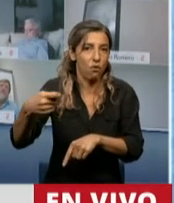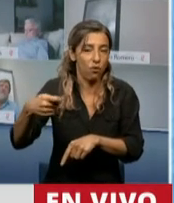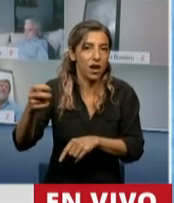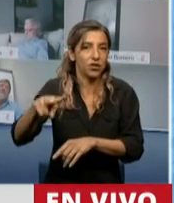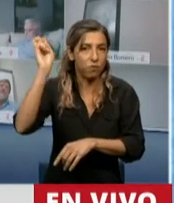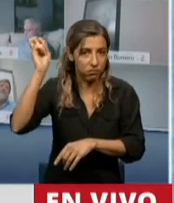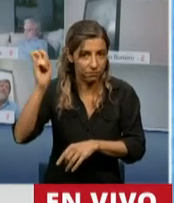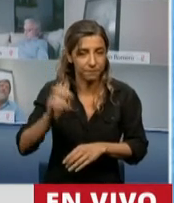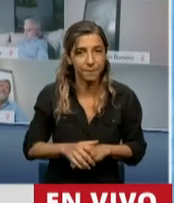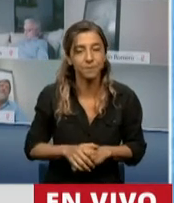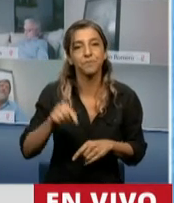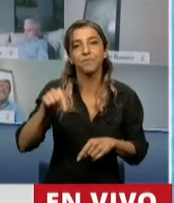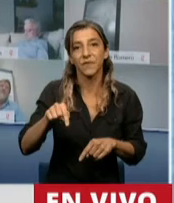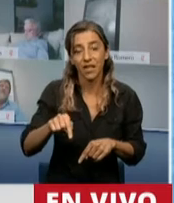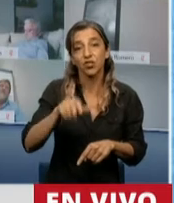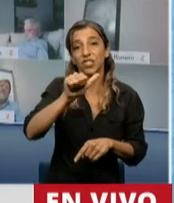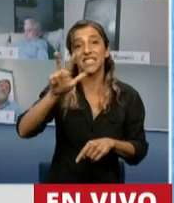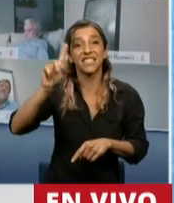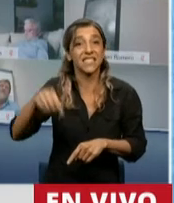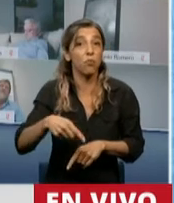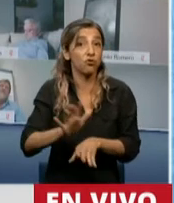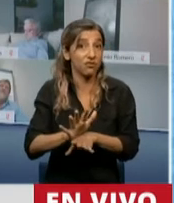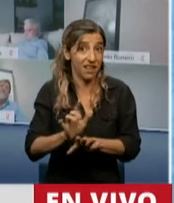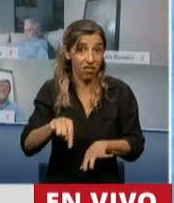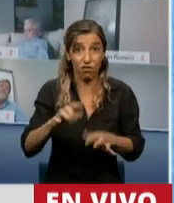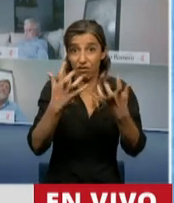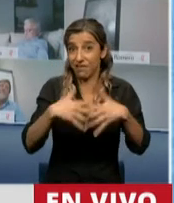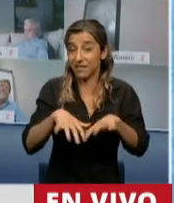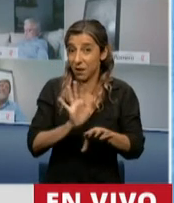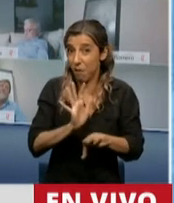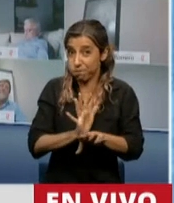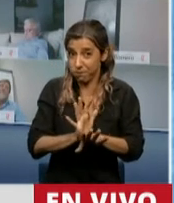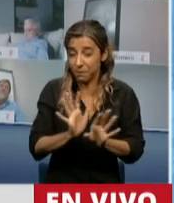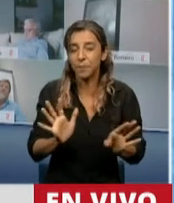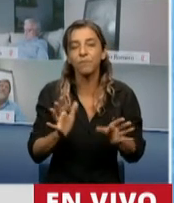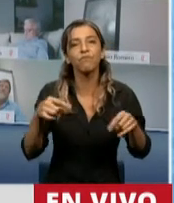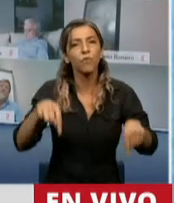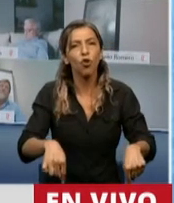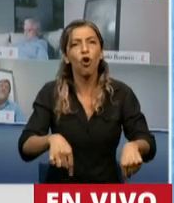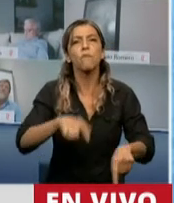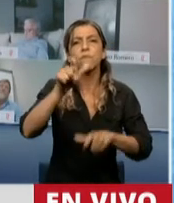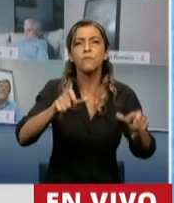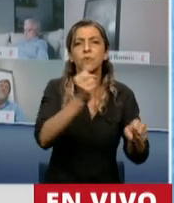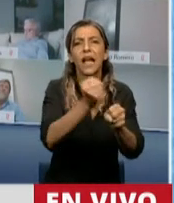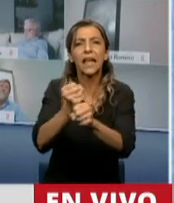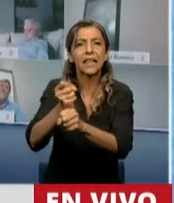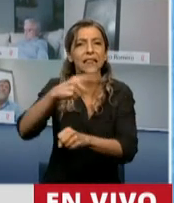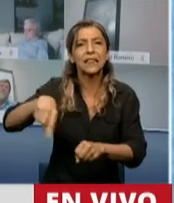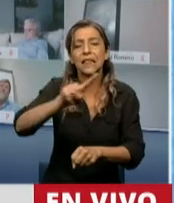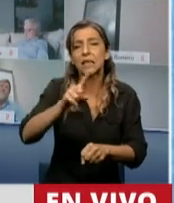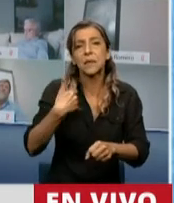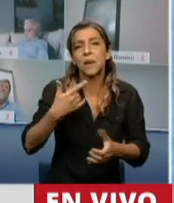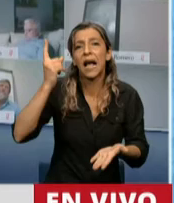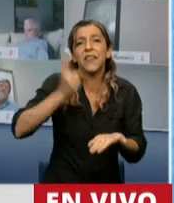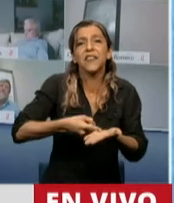es el sistema previsional en la Argentina. El trabajador activo no decide estar en